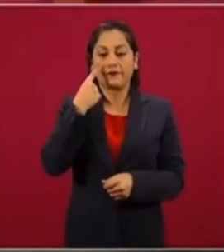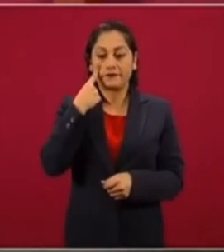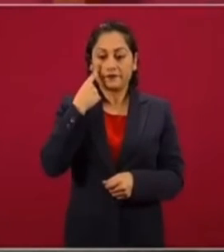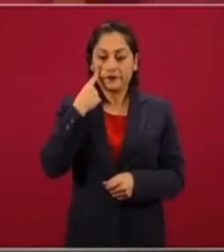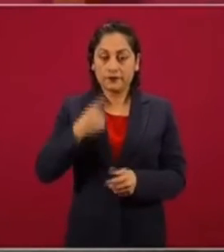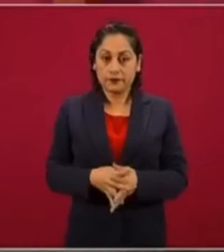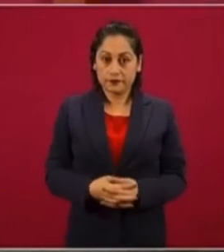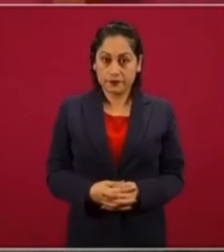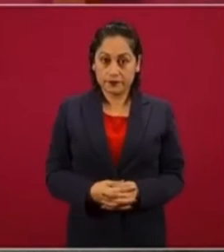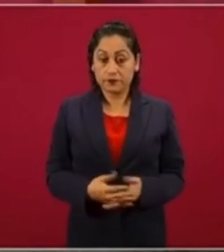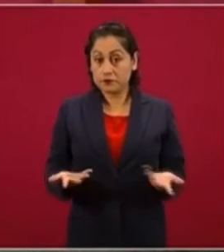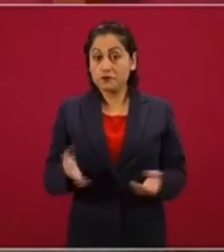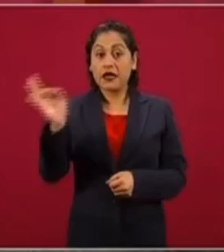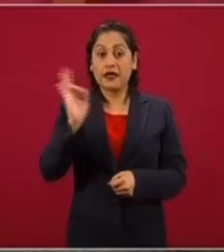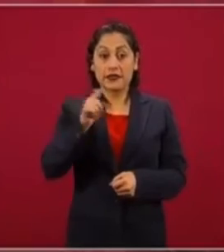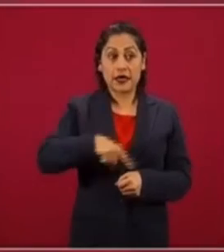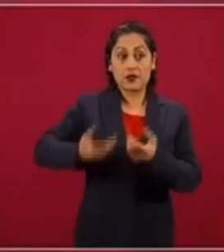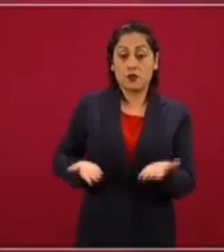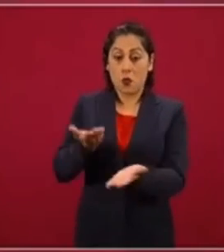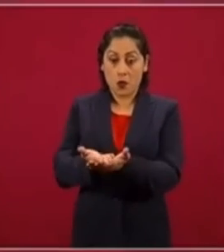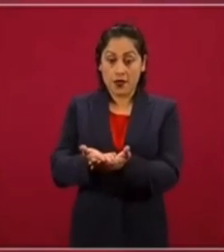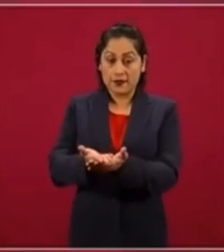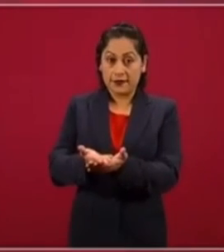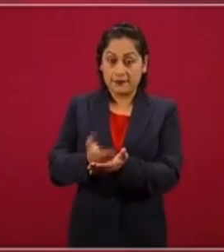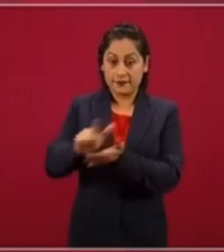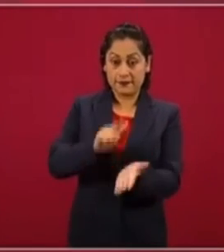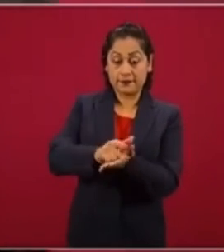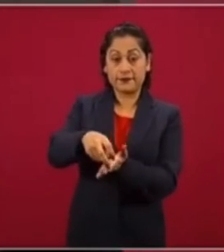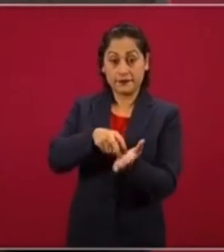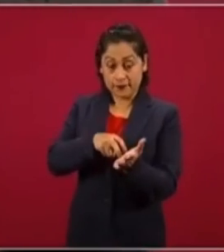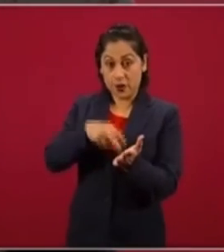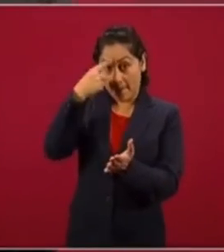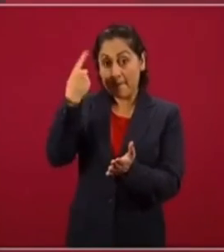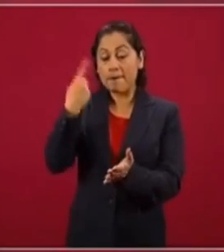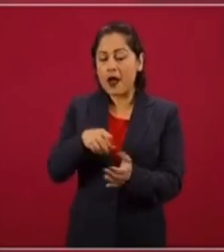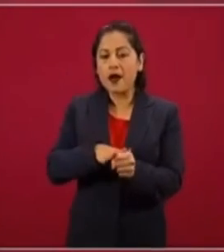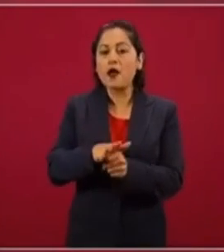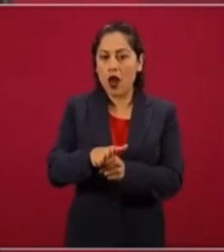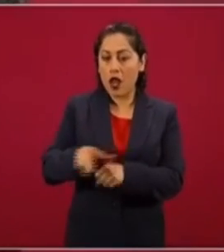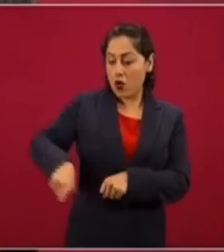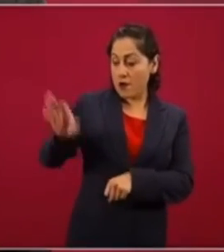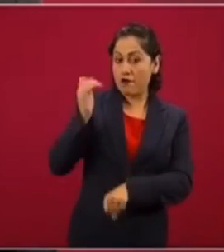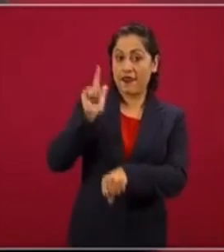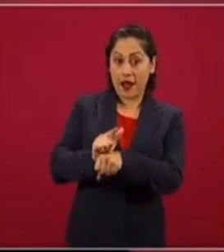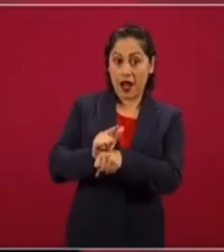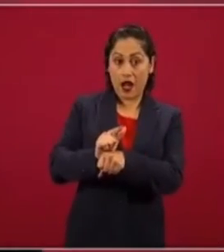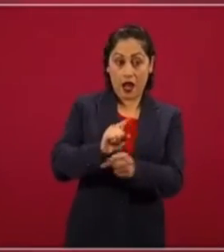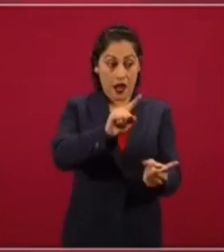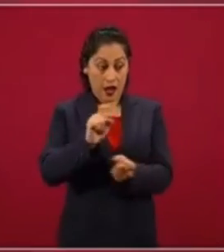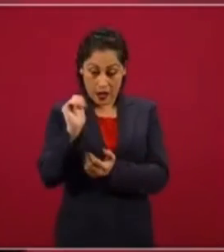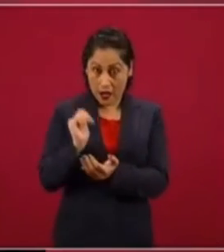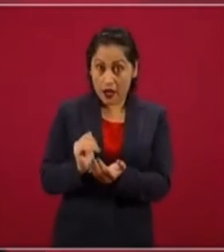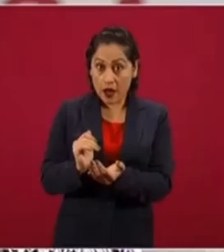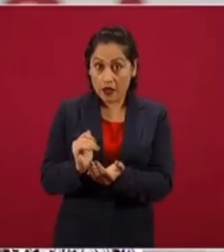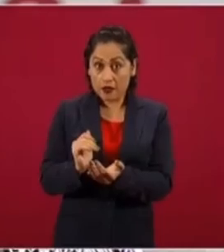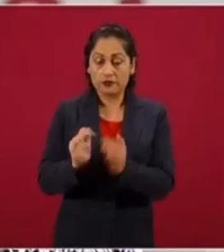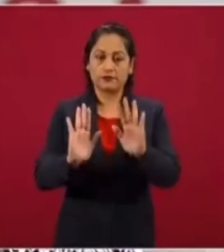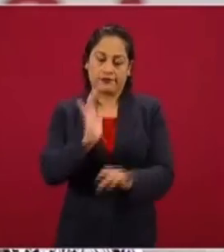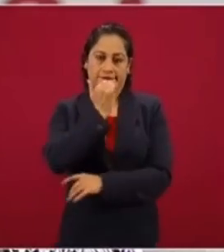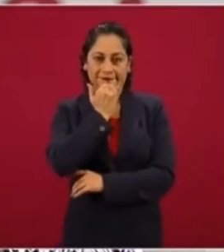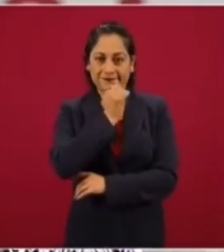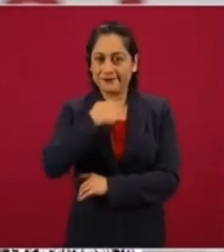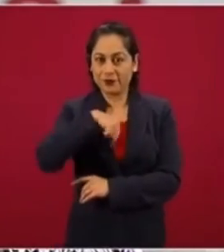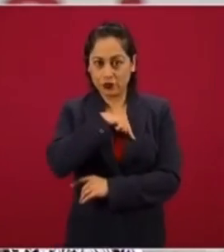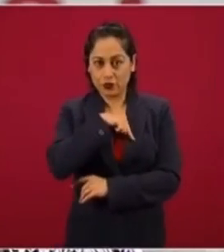si se va a proponer en la reforma quitarle recursos al gobierno federal, pues no lo vamos